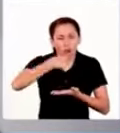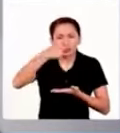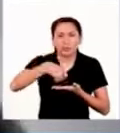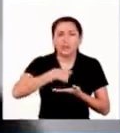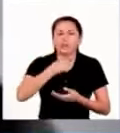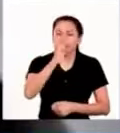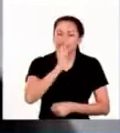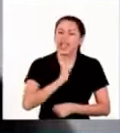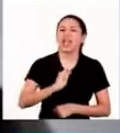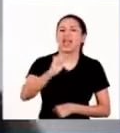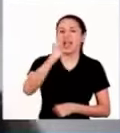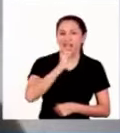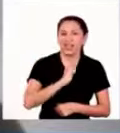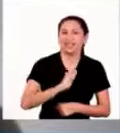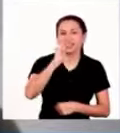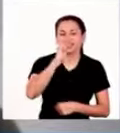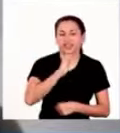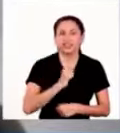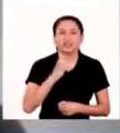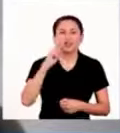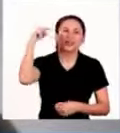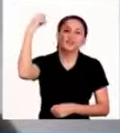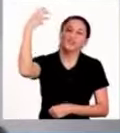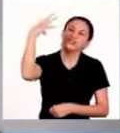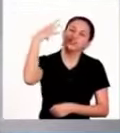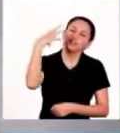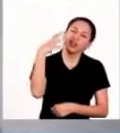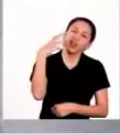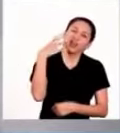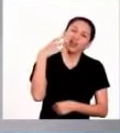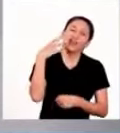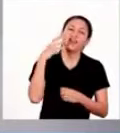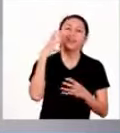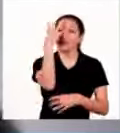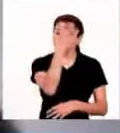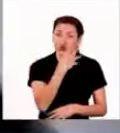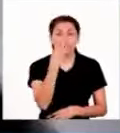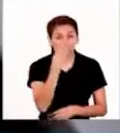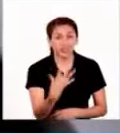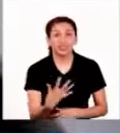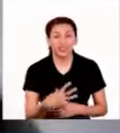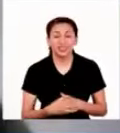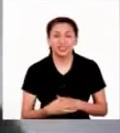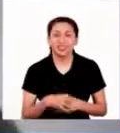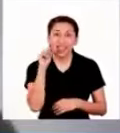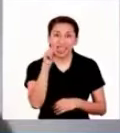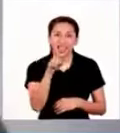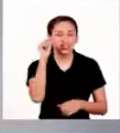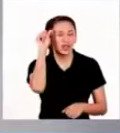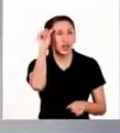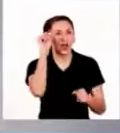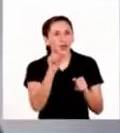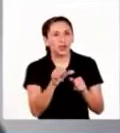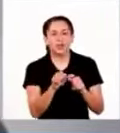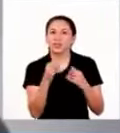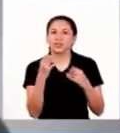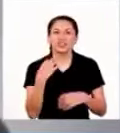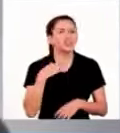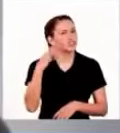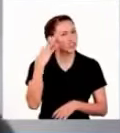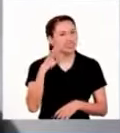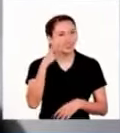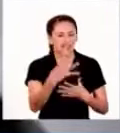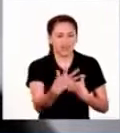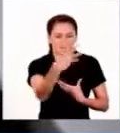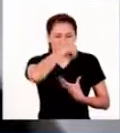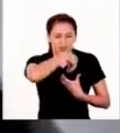comimos mucho helado, tomamos sol y fue muy bonito. Estos recuerdos, la verdad,